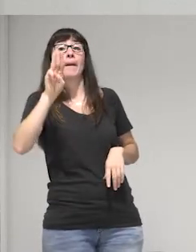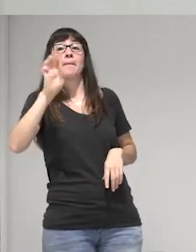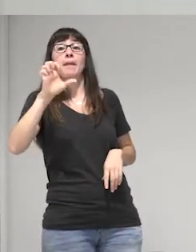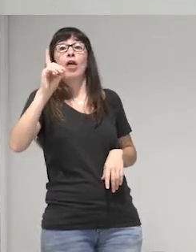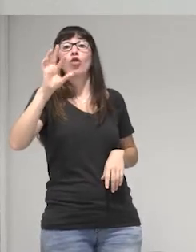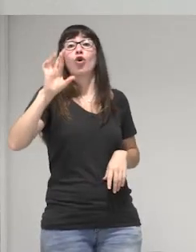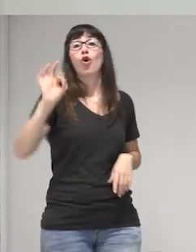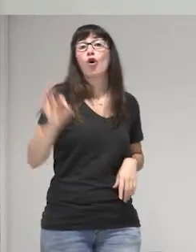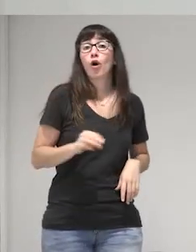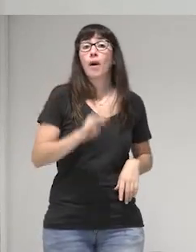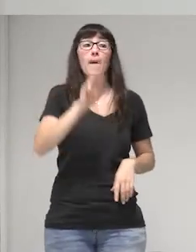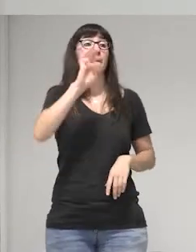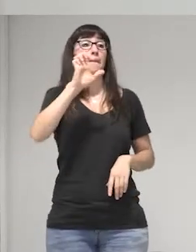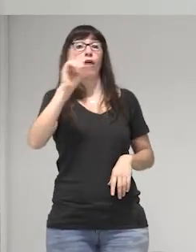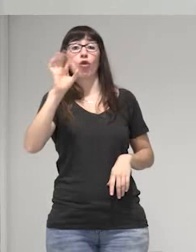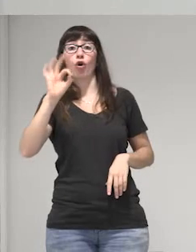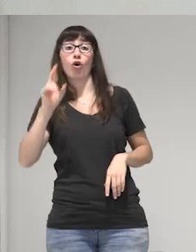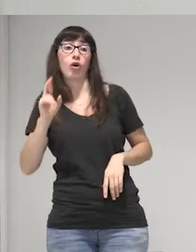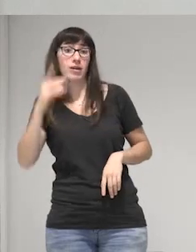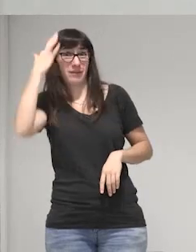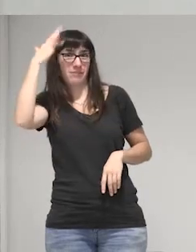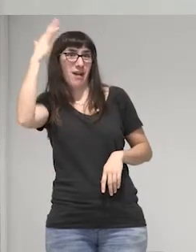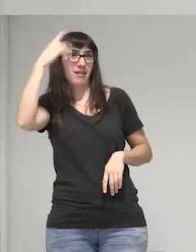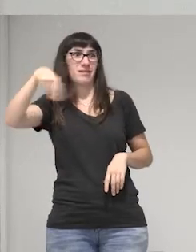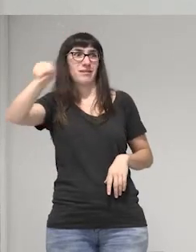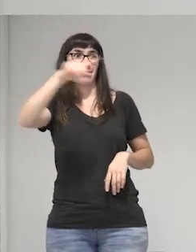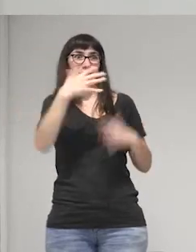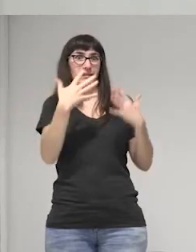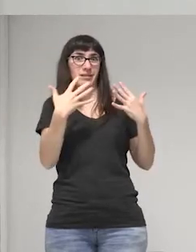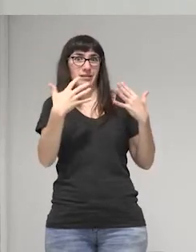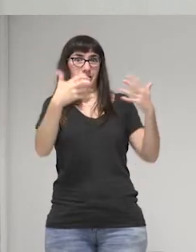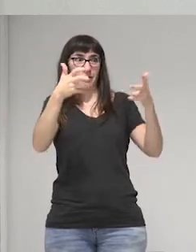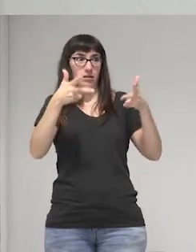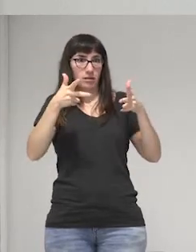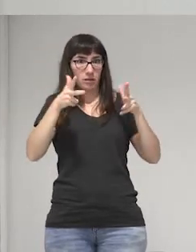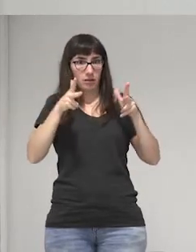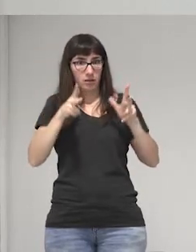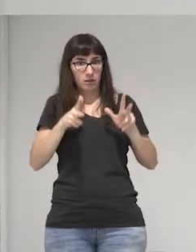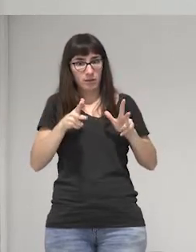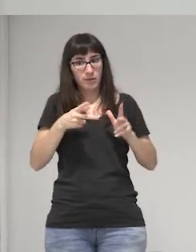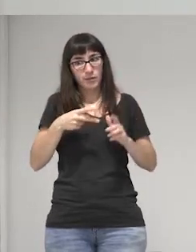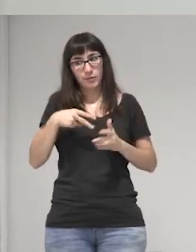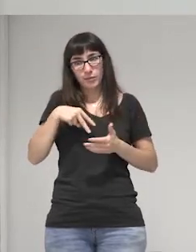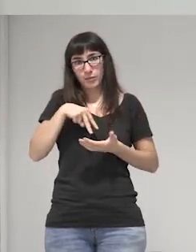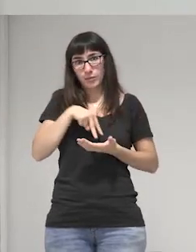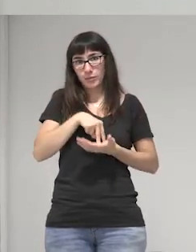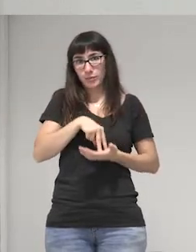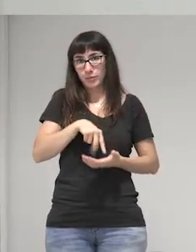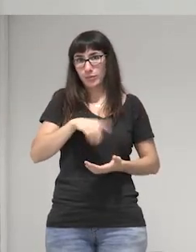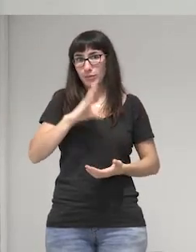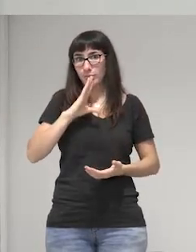y sentada quizás en medio de la sala es una violencia terrible